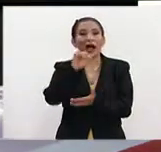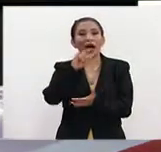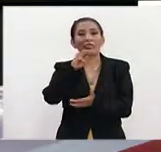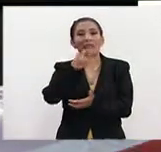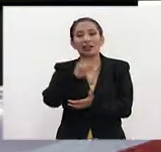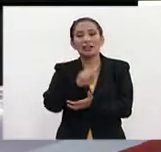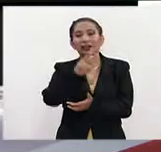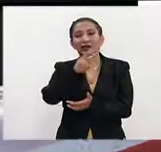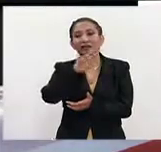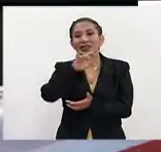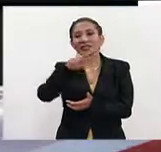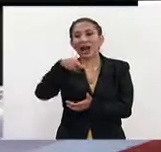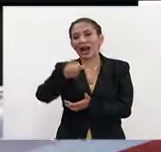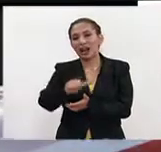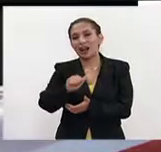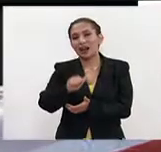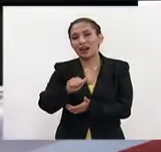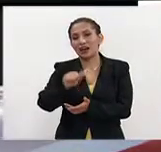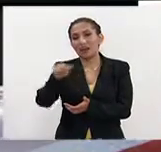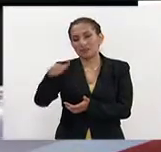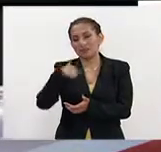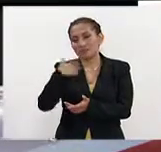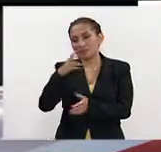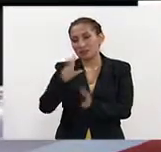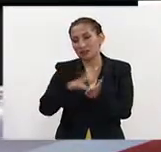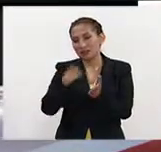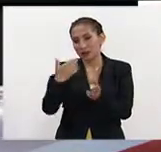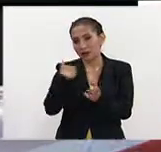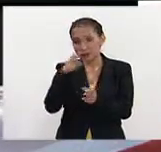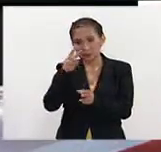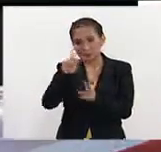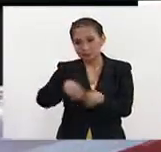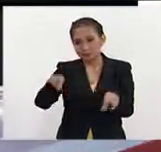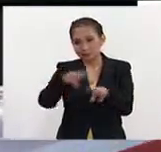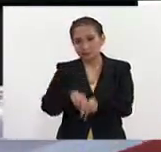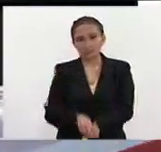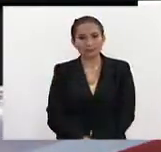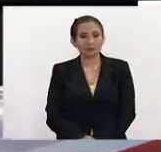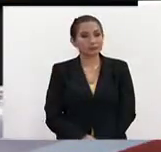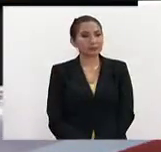Andrés Villena, Oliver. Gracias por estar con nosotros. Como siempre, muy profundo tu análisis. Hasta luego.